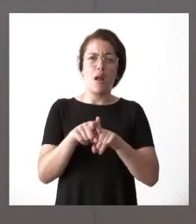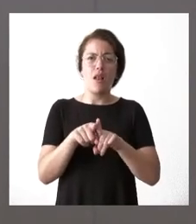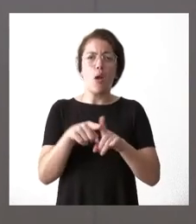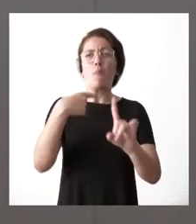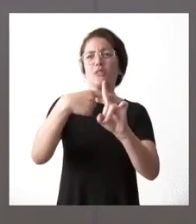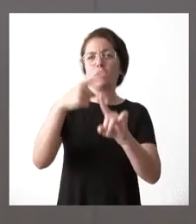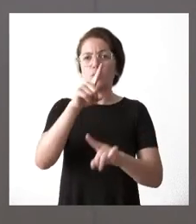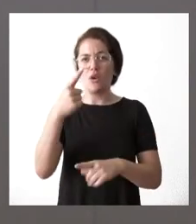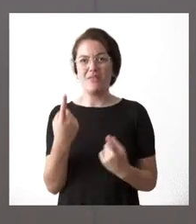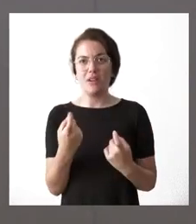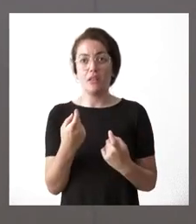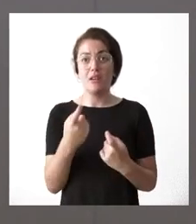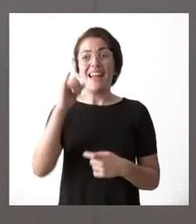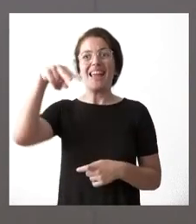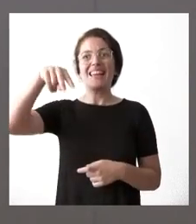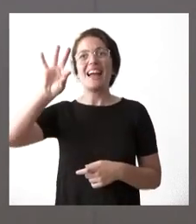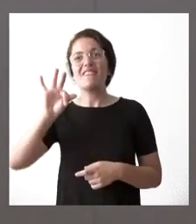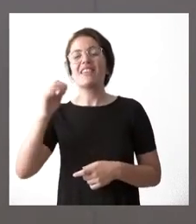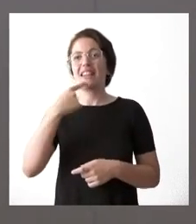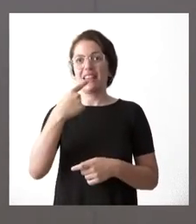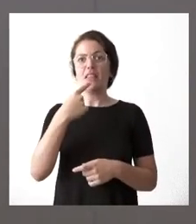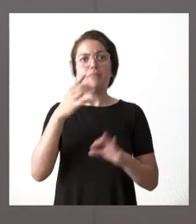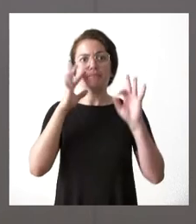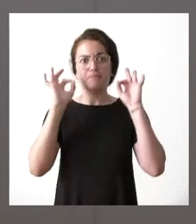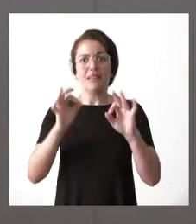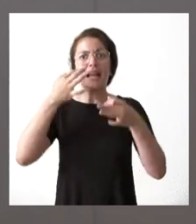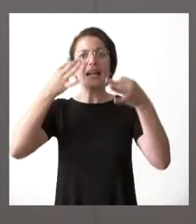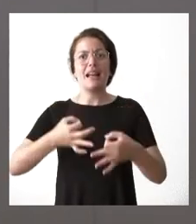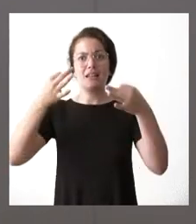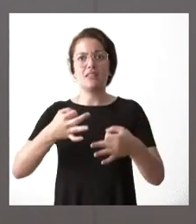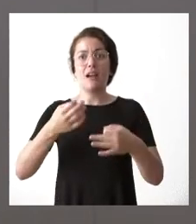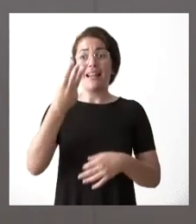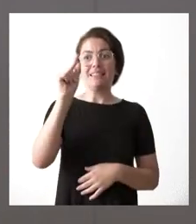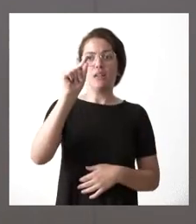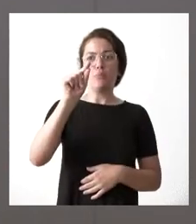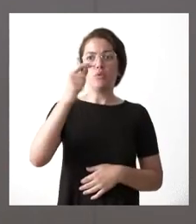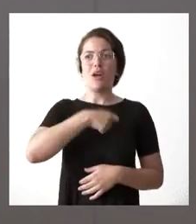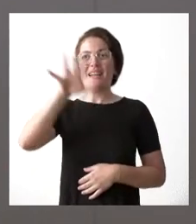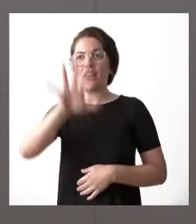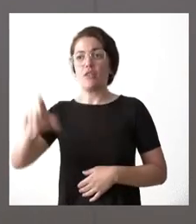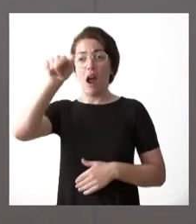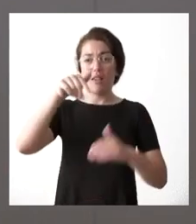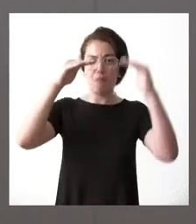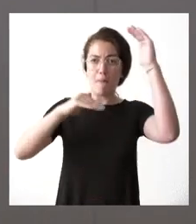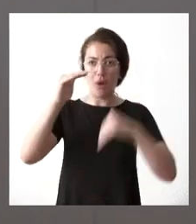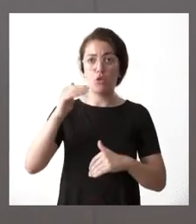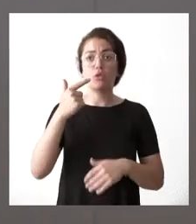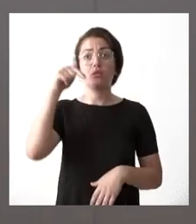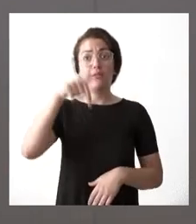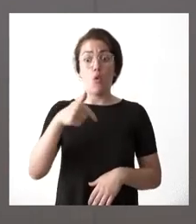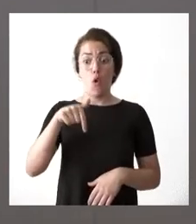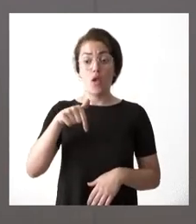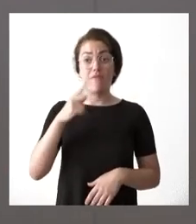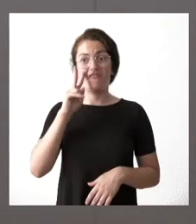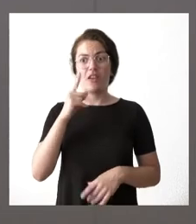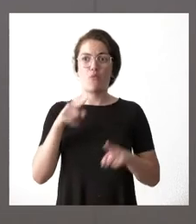bastante realista era una previsión casi tres puntos menor que la medida del conjunto nacional hoy incluso se ve que es superior porque el escenario del que estamos hablando